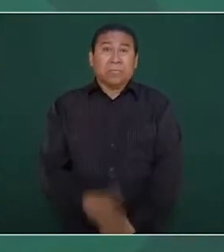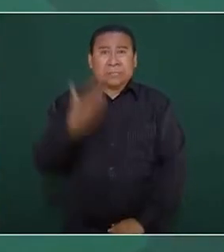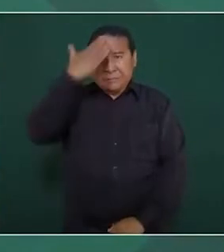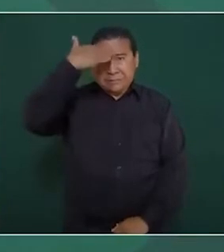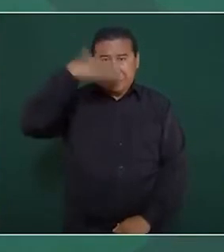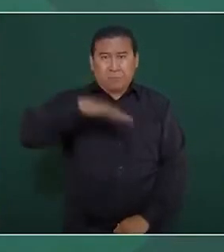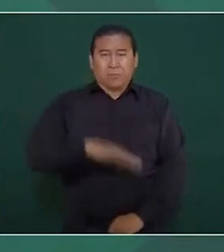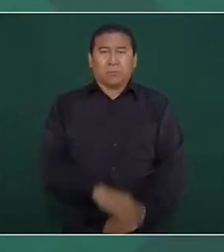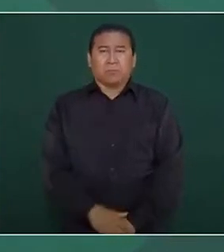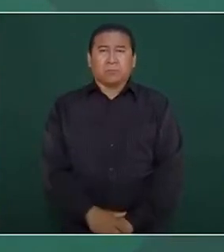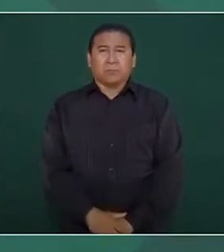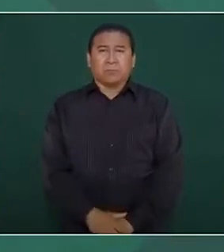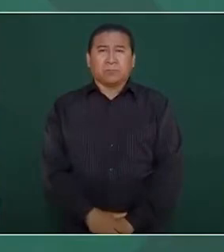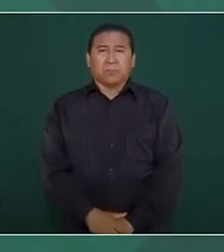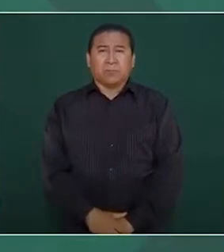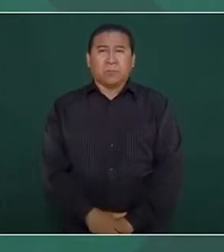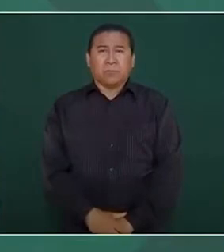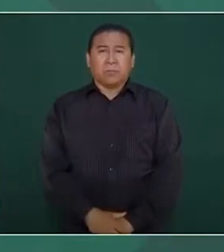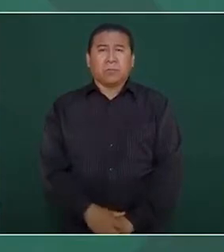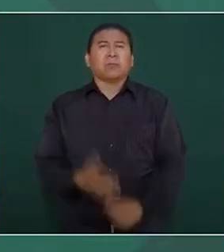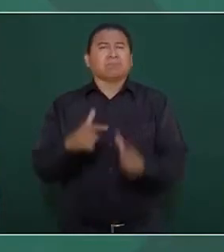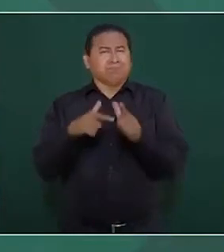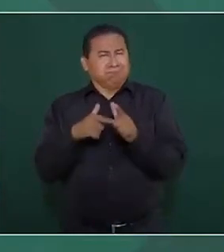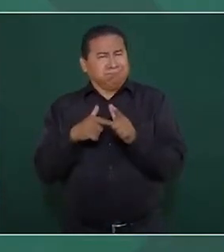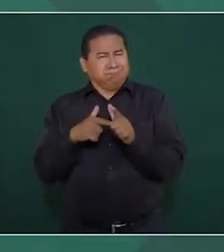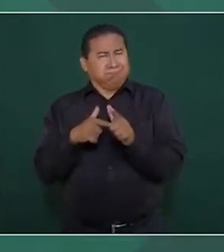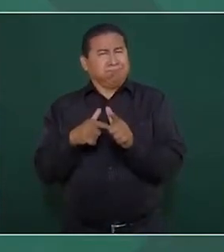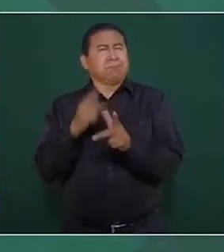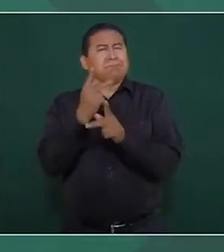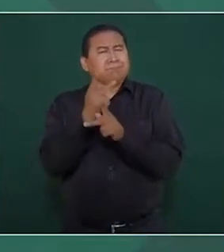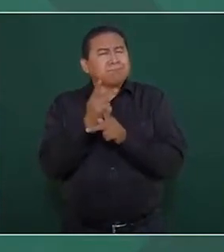sabido que somos perseverantes,